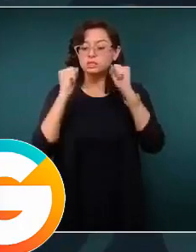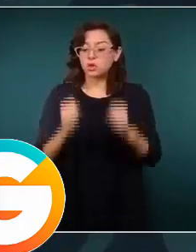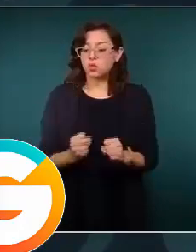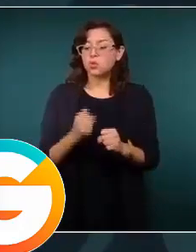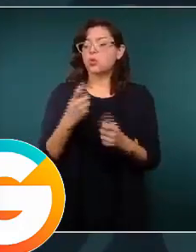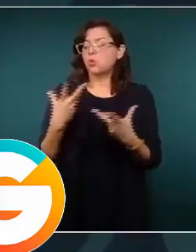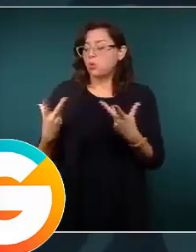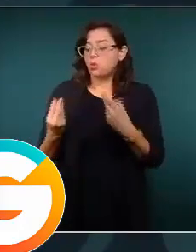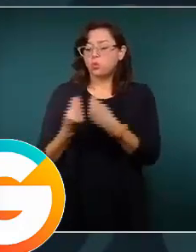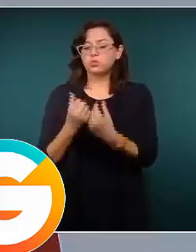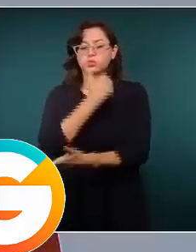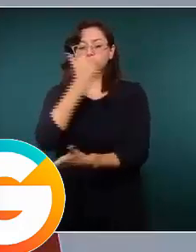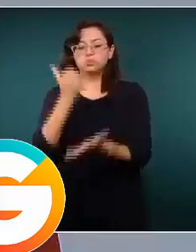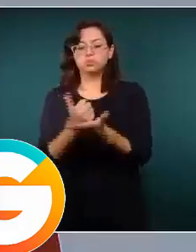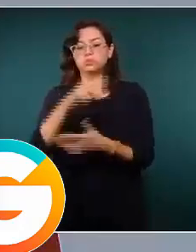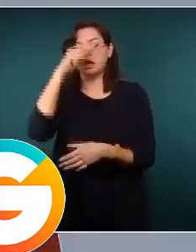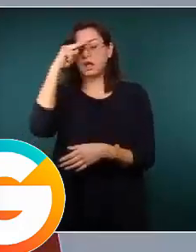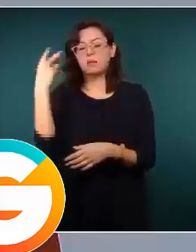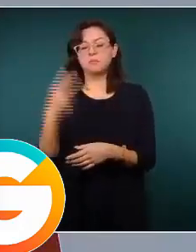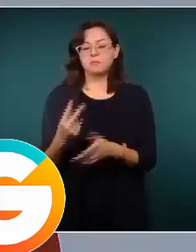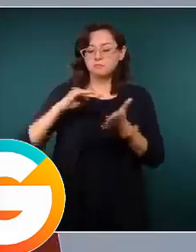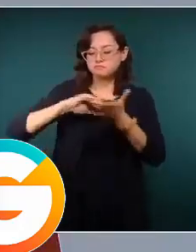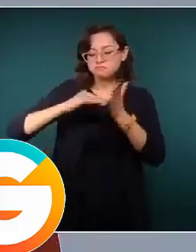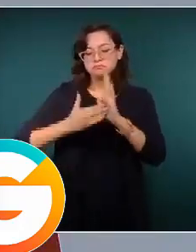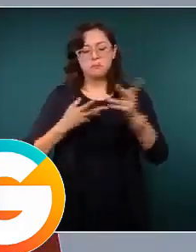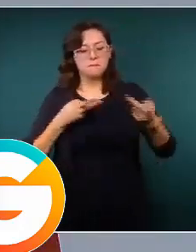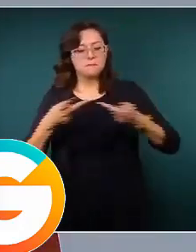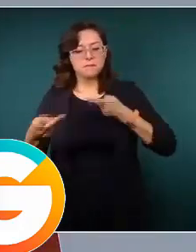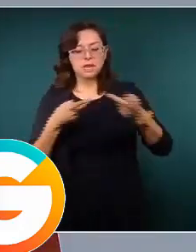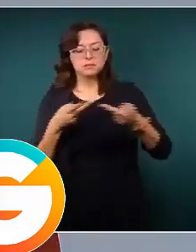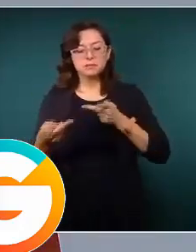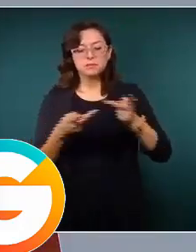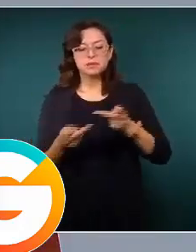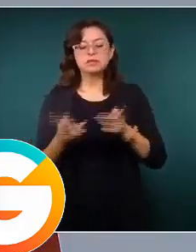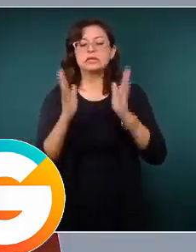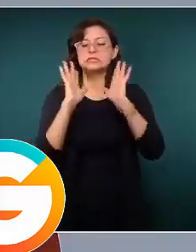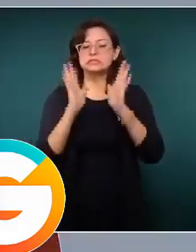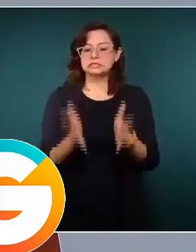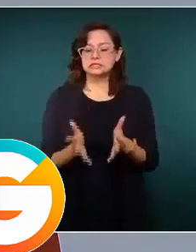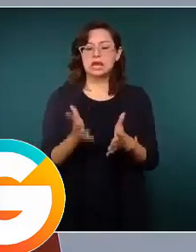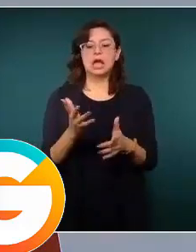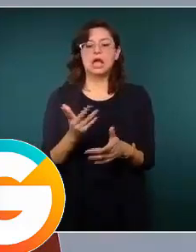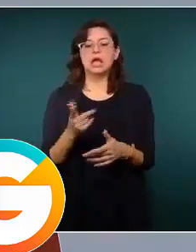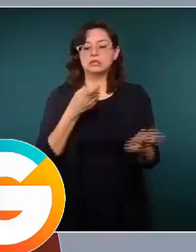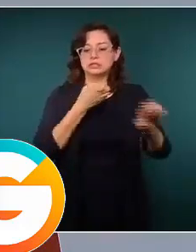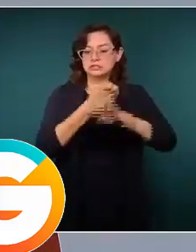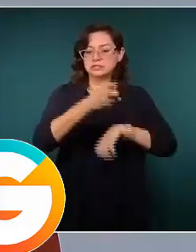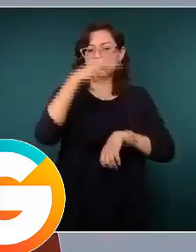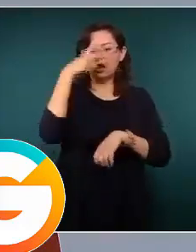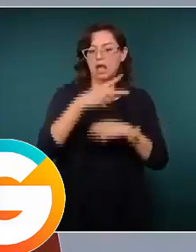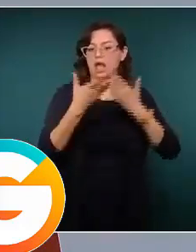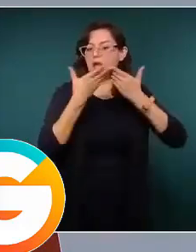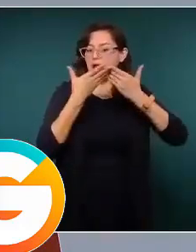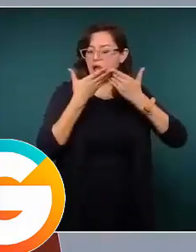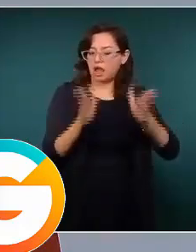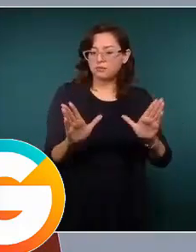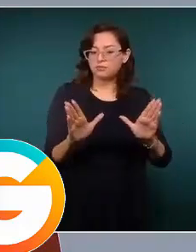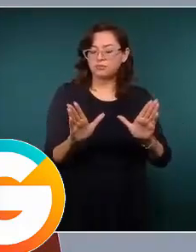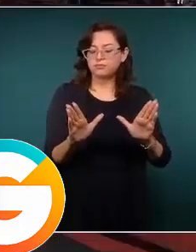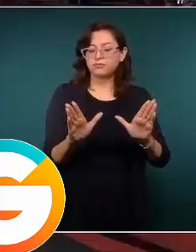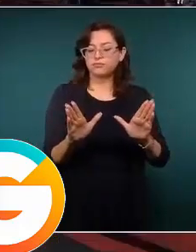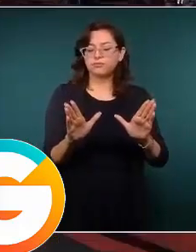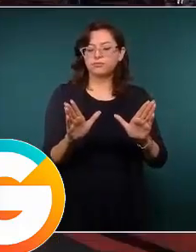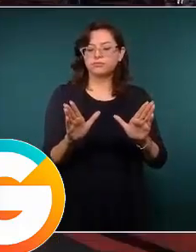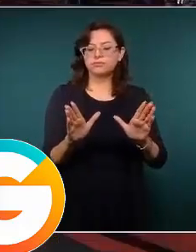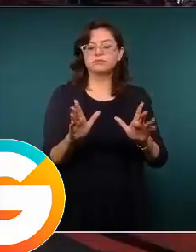y que nos permite ver las distintas acciones donde hoy en día ya están abiertos en el caso del Estado de México los espacios